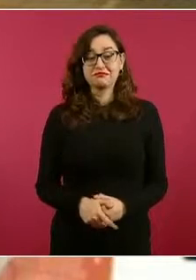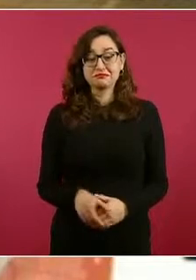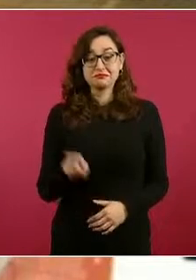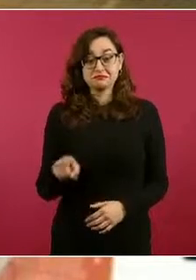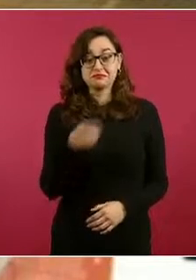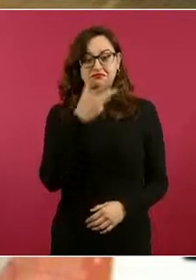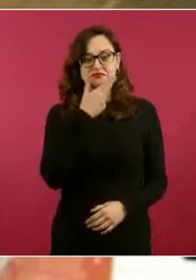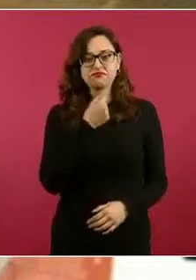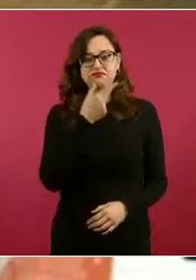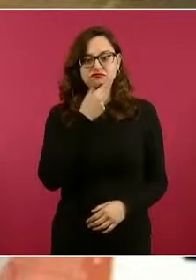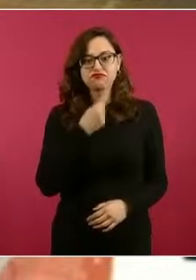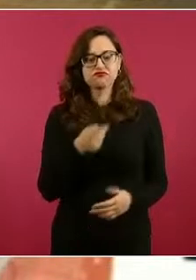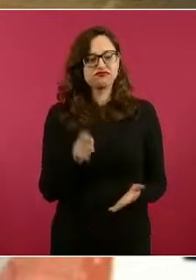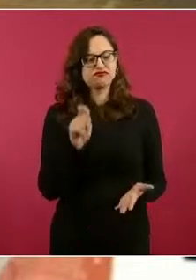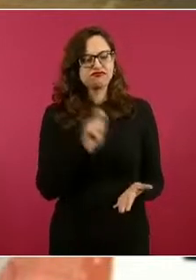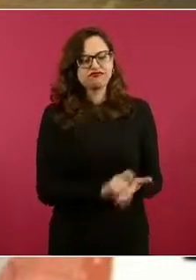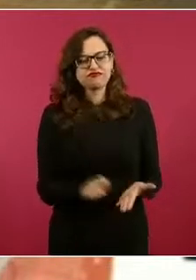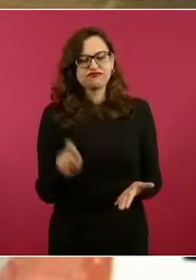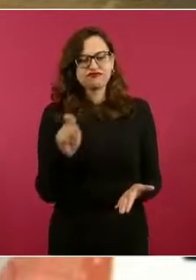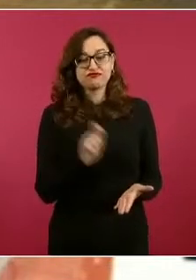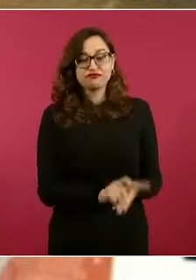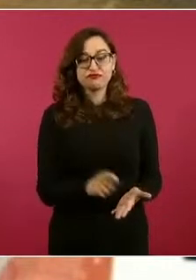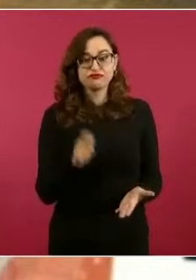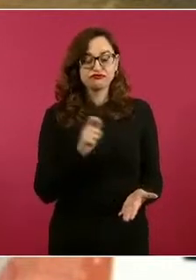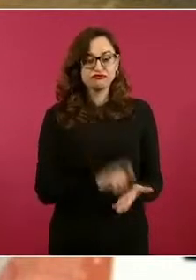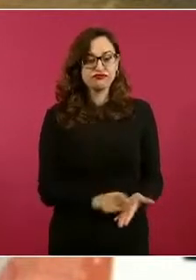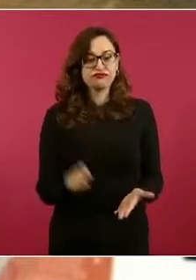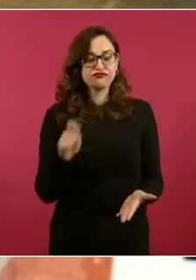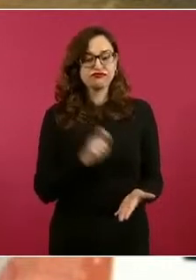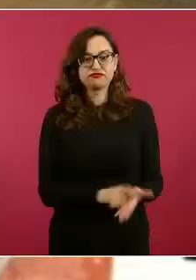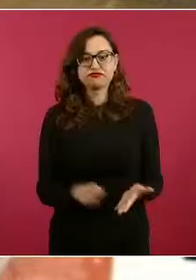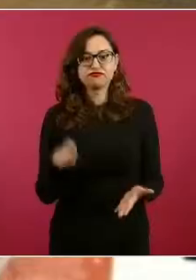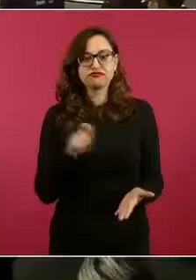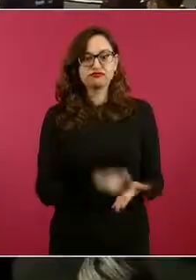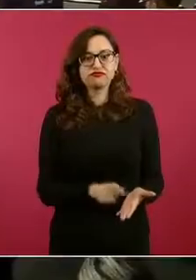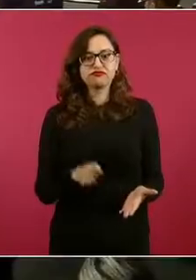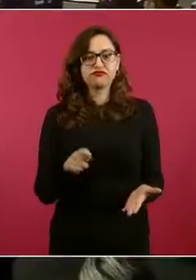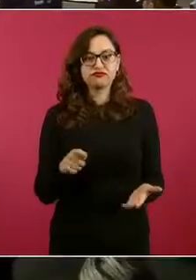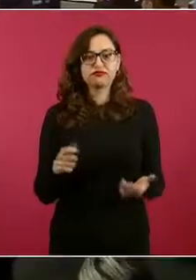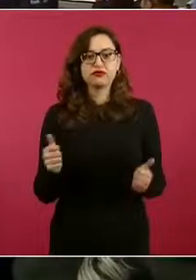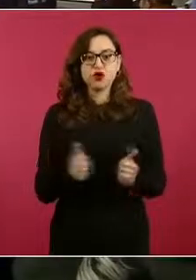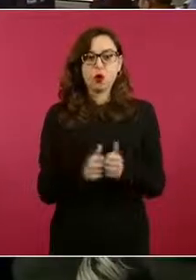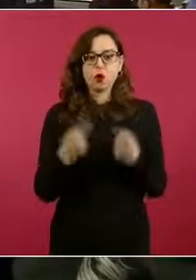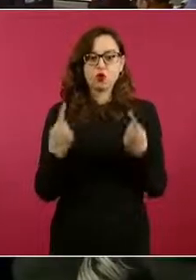con la música.